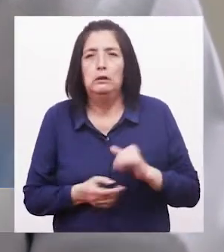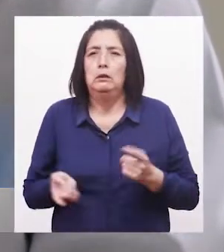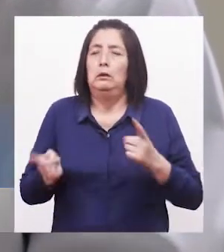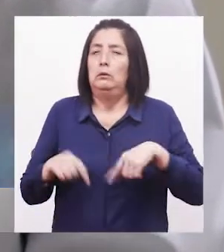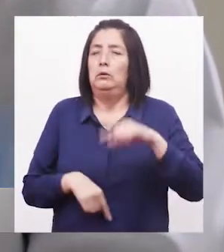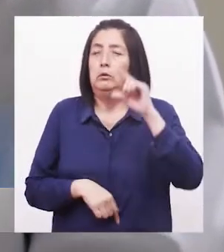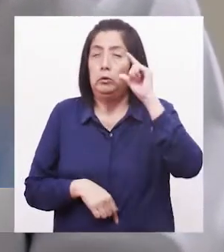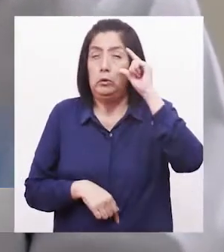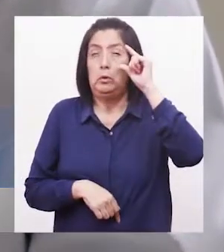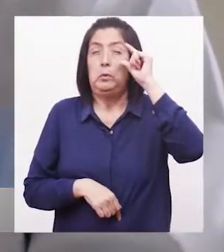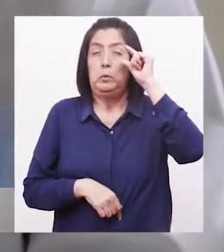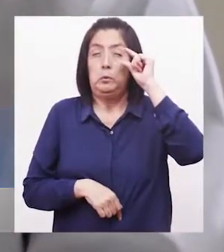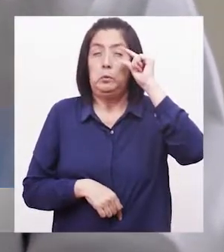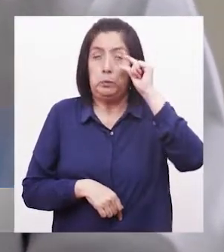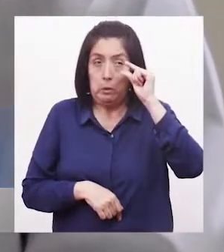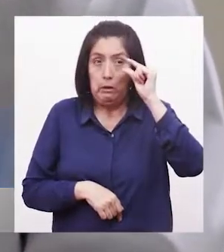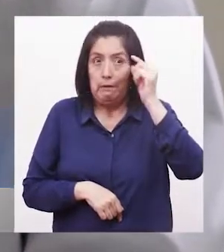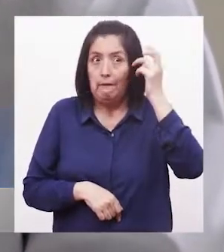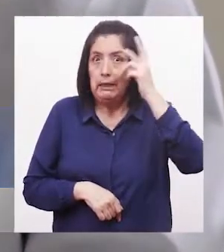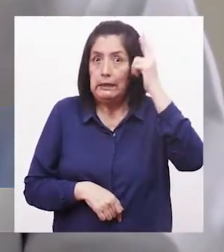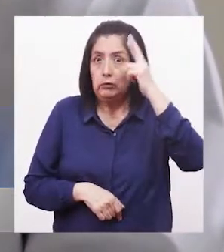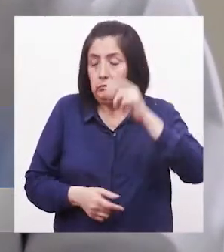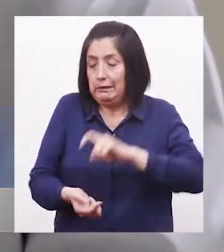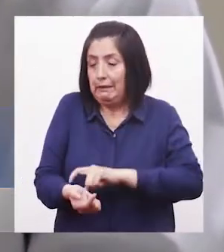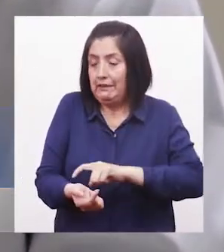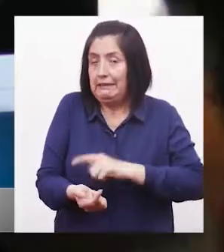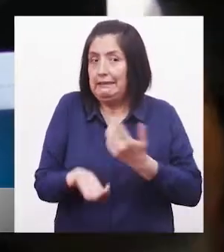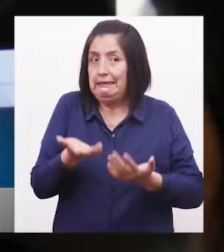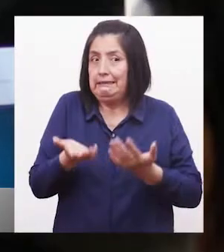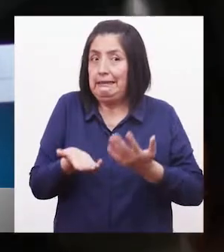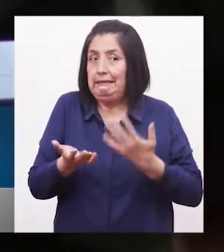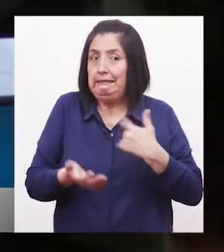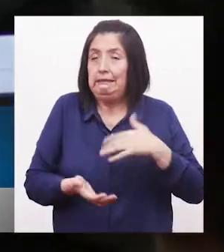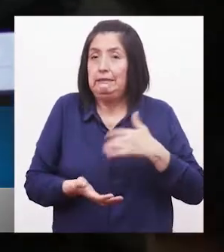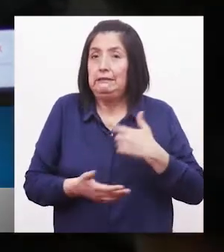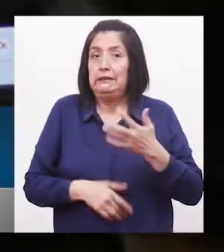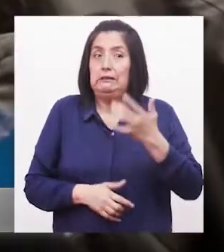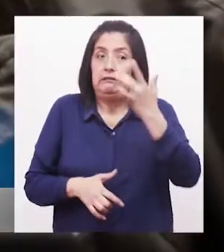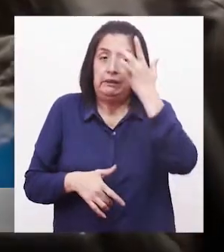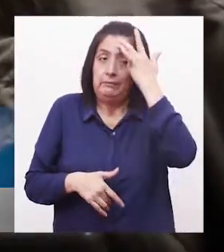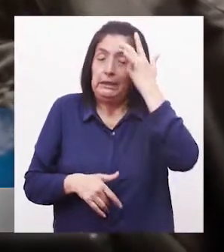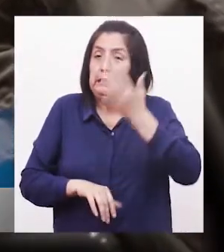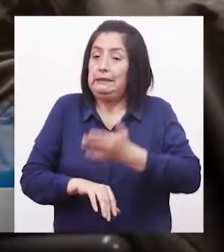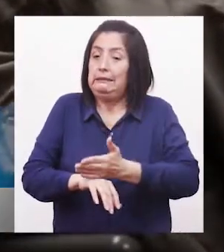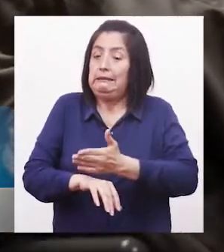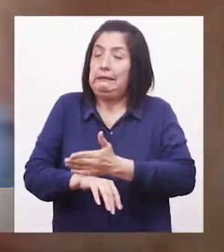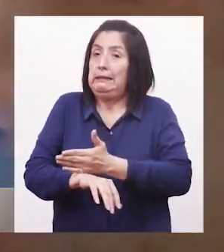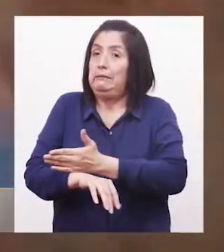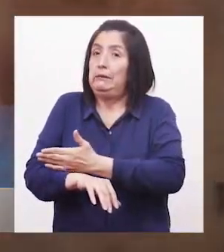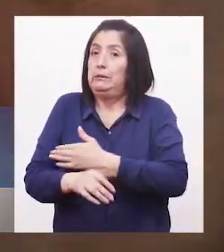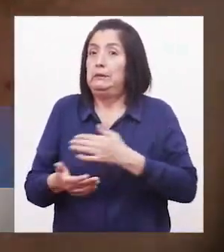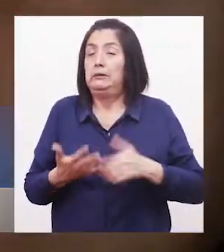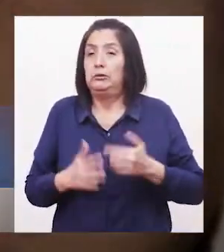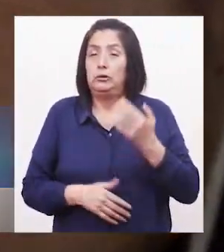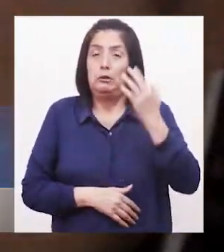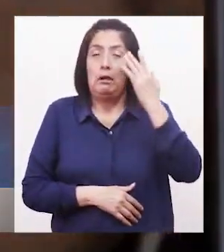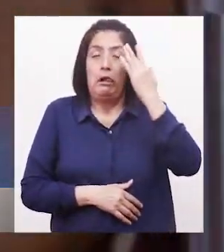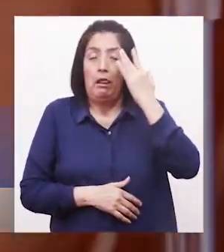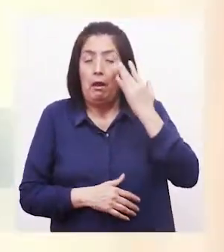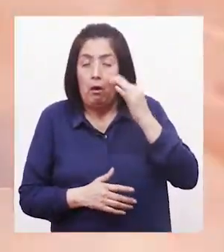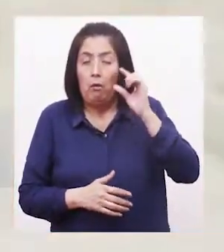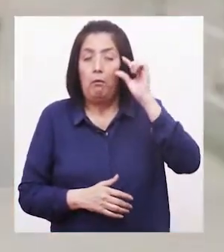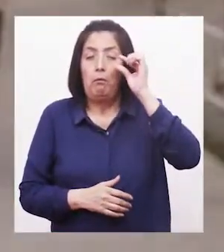pierde la visión de un ojo por la diabetes Probablemente está comprometido en forma avanzada a su enfermedad Y llegan ya sea por hemorragia vítrea o por